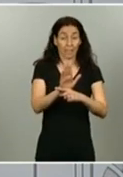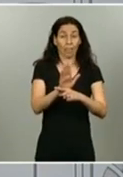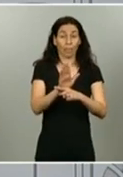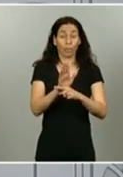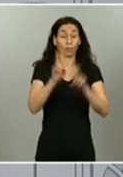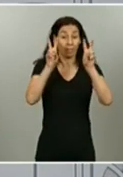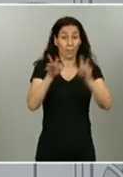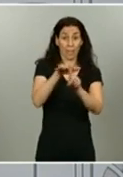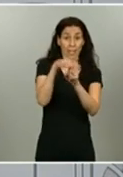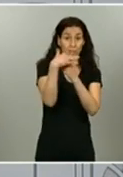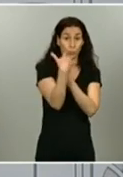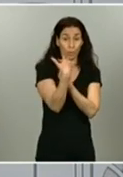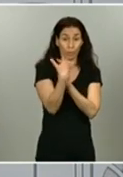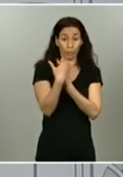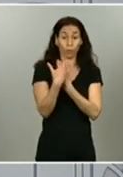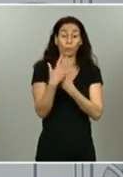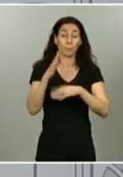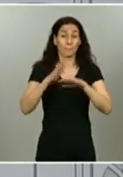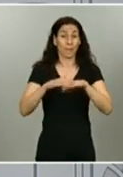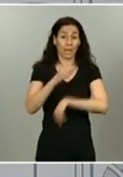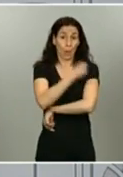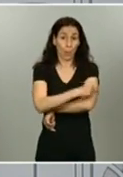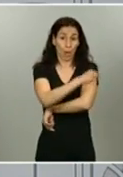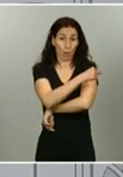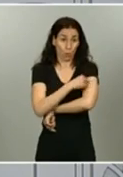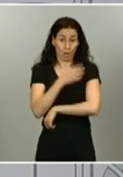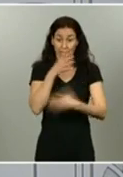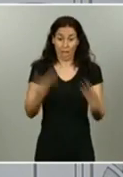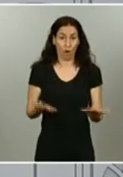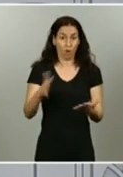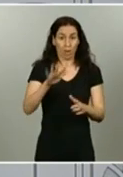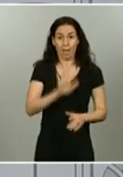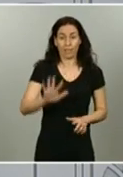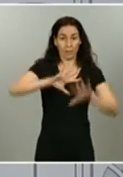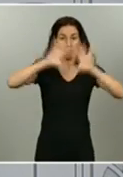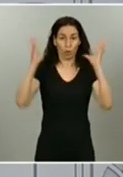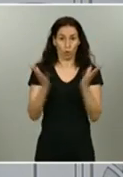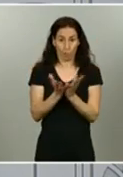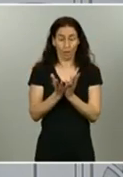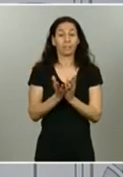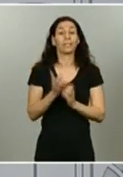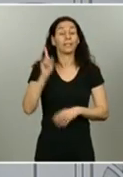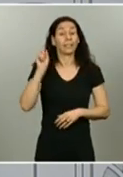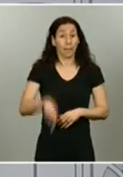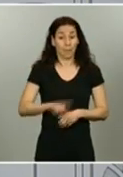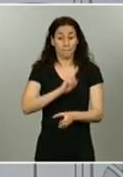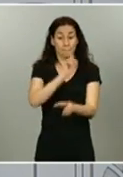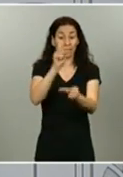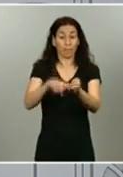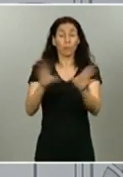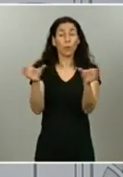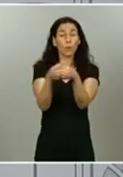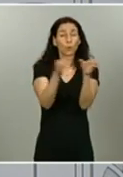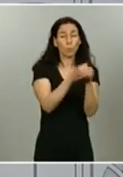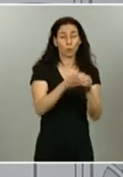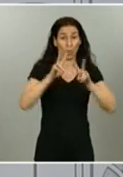los diferentes candidatos a vacunas que hay ahora mismo a nivel global y la participación de los diferentes grupos de investigación españoles. Ha